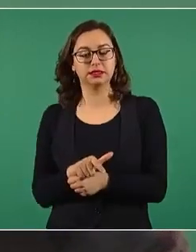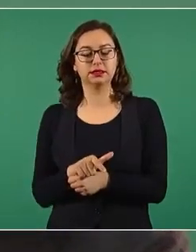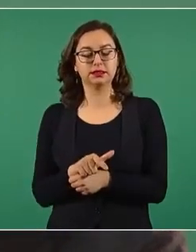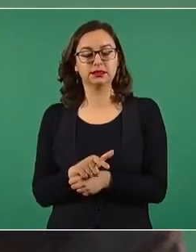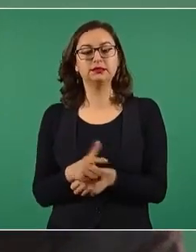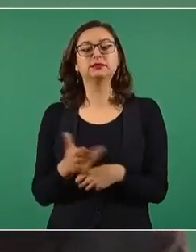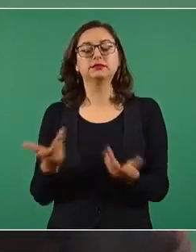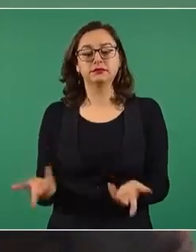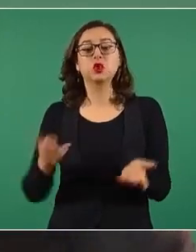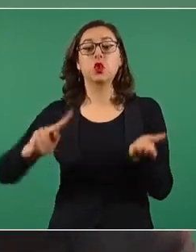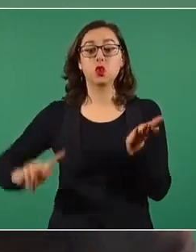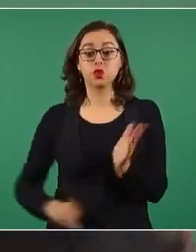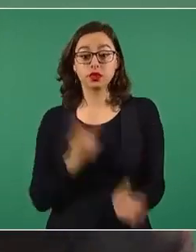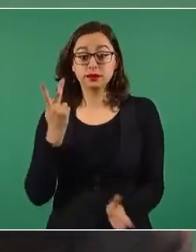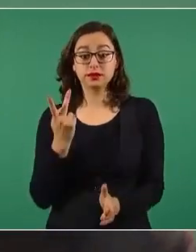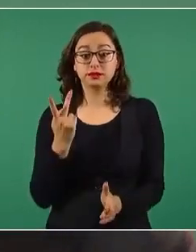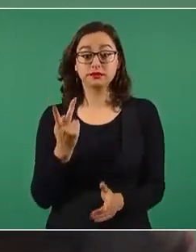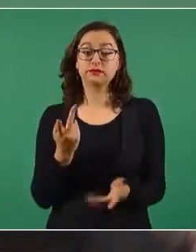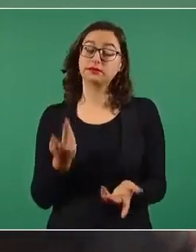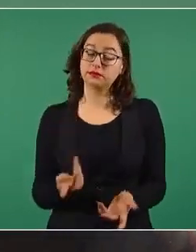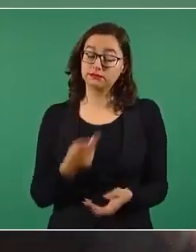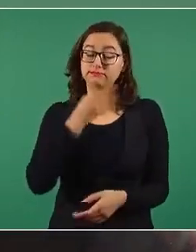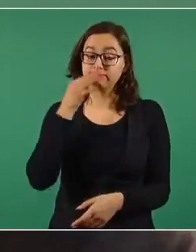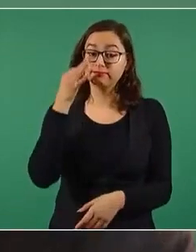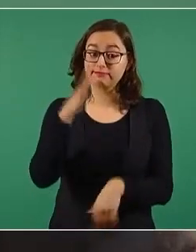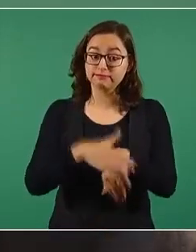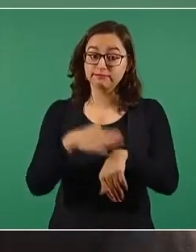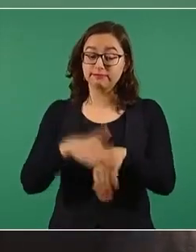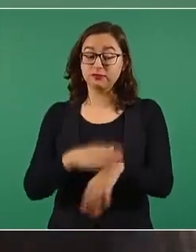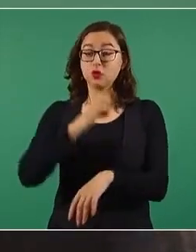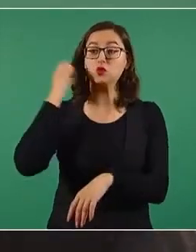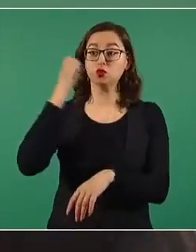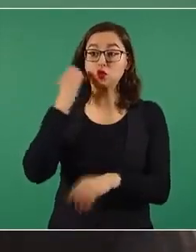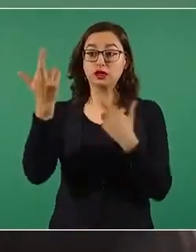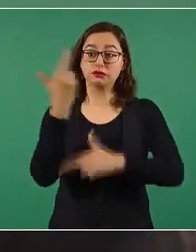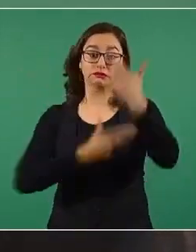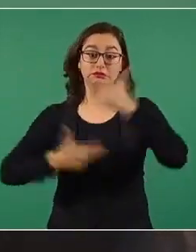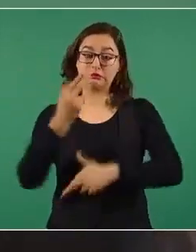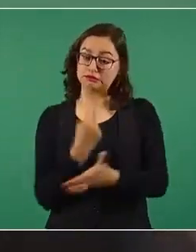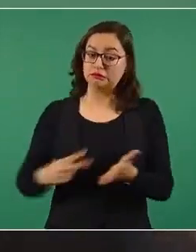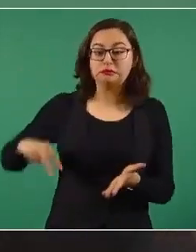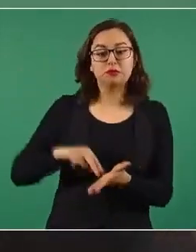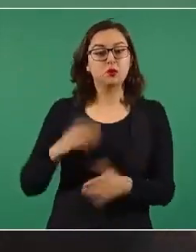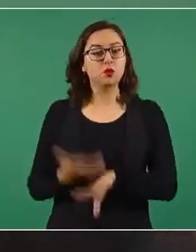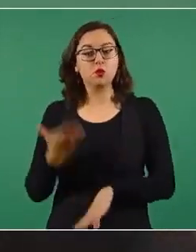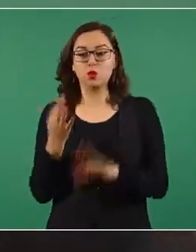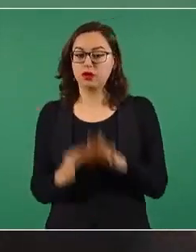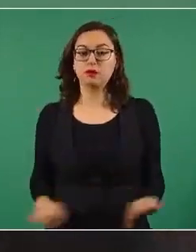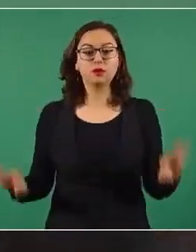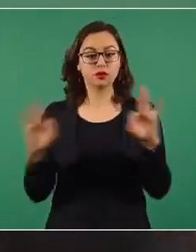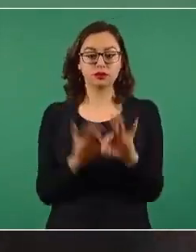Y repito, es fundamental el regreso a clases presenciales, no hay nada que sustituya a la escuela,